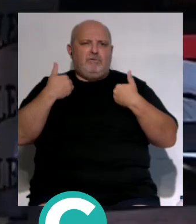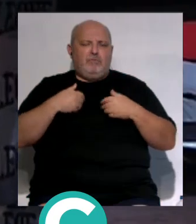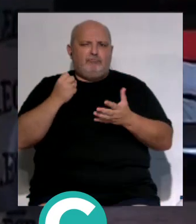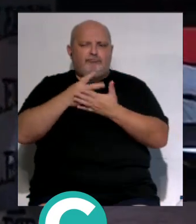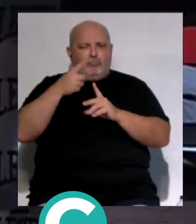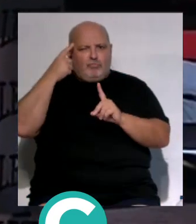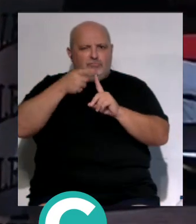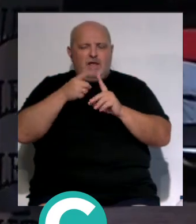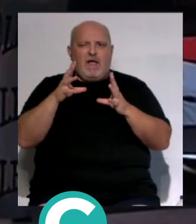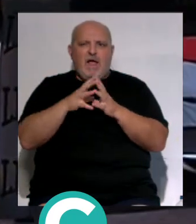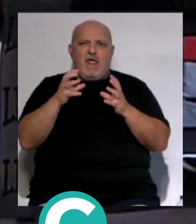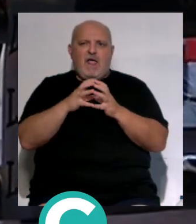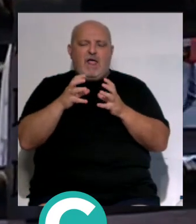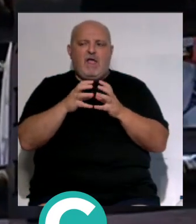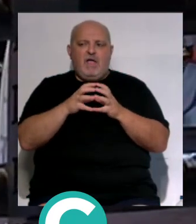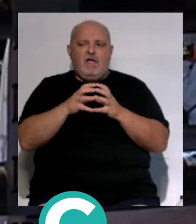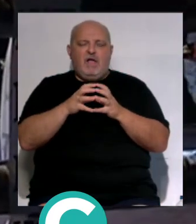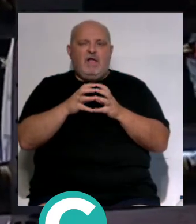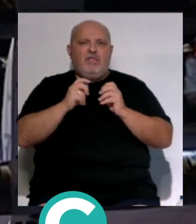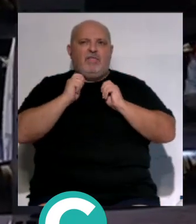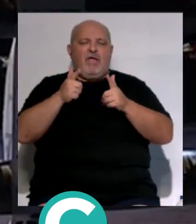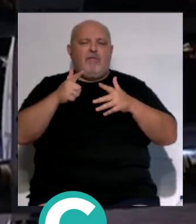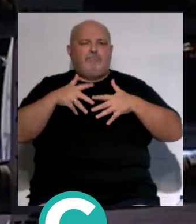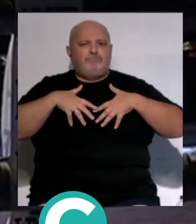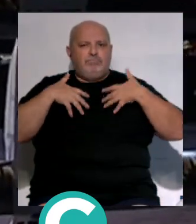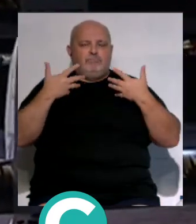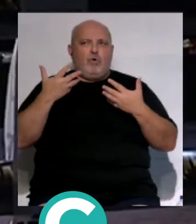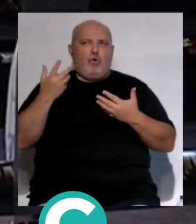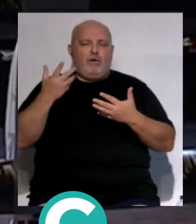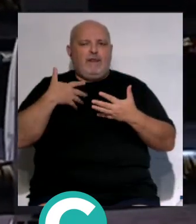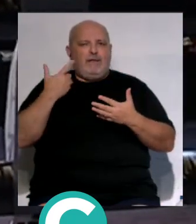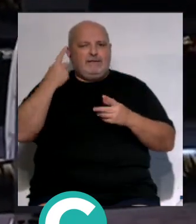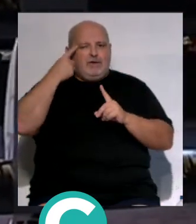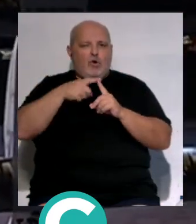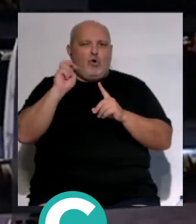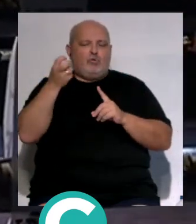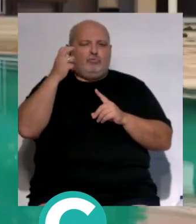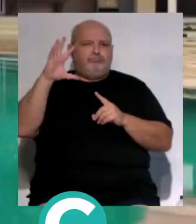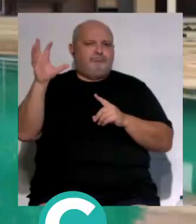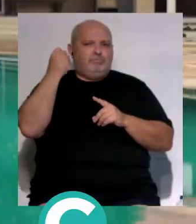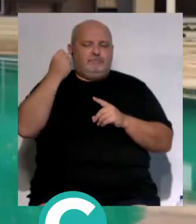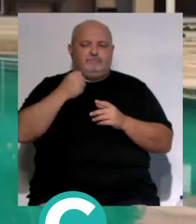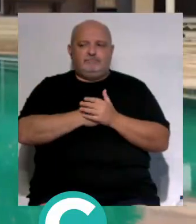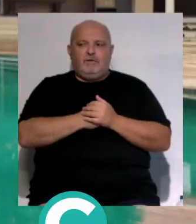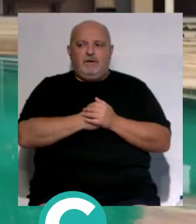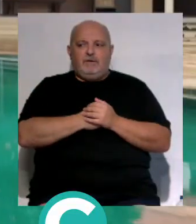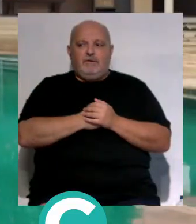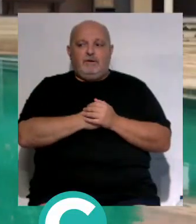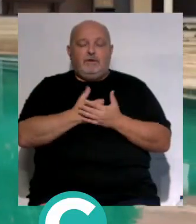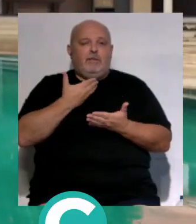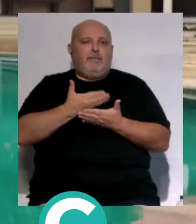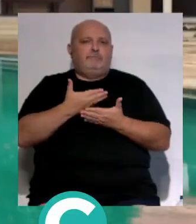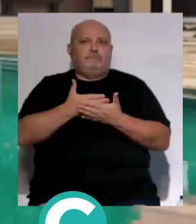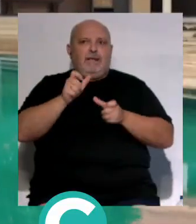tengo muchísimas ganas de agradar al público de conseguir de nuevo otro título más pero sobre todo de